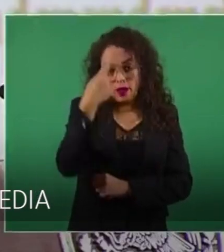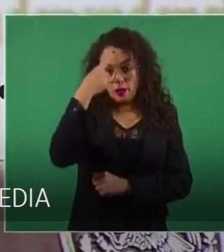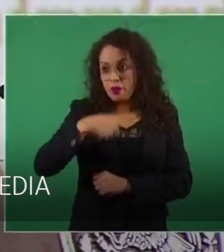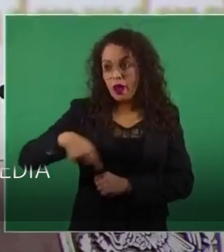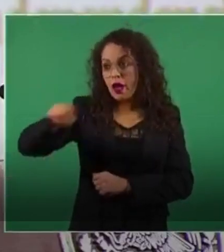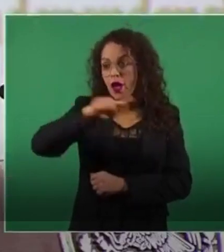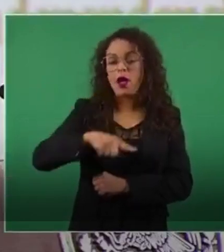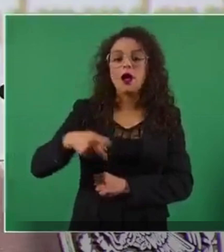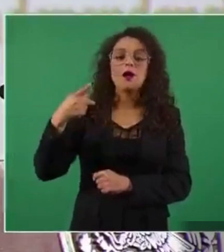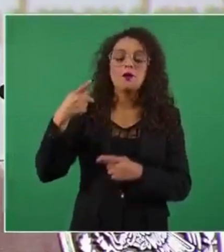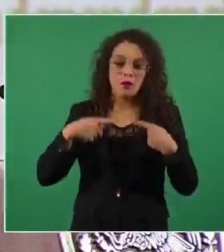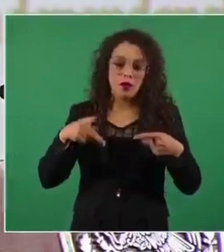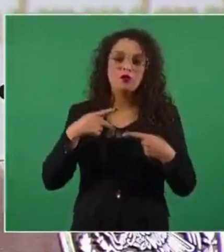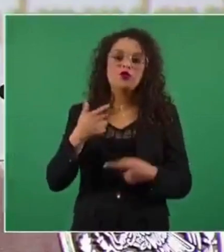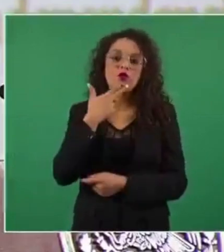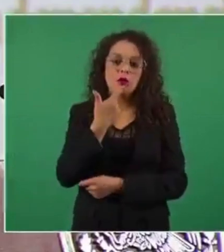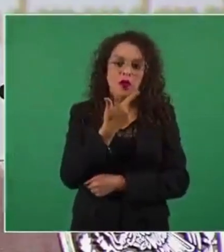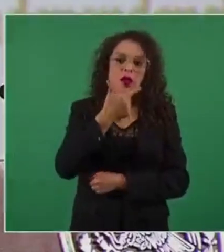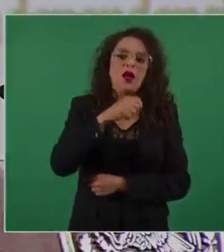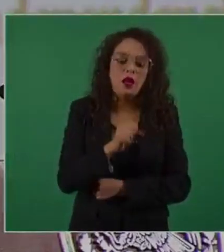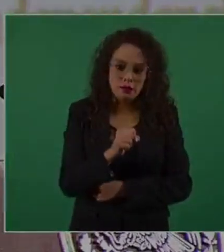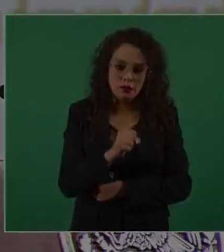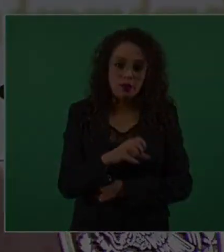y entre más competencia, mejor.